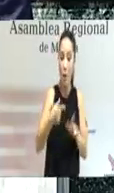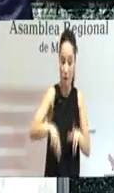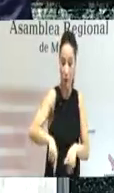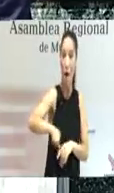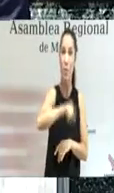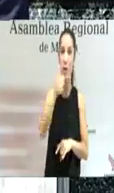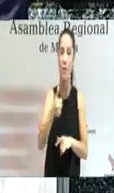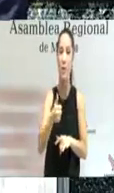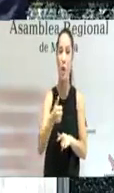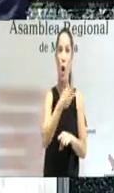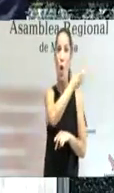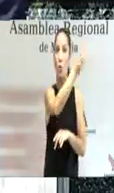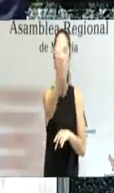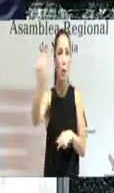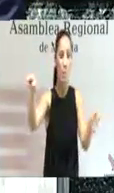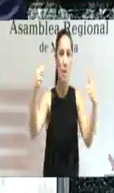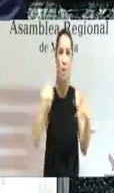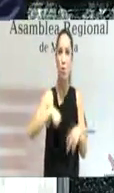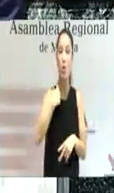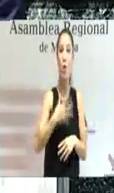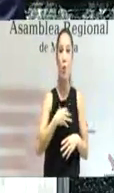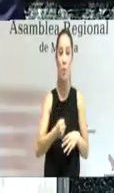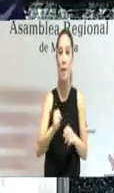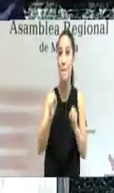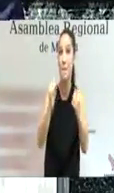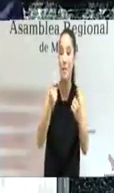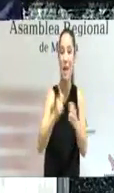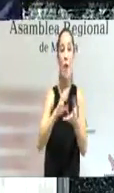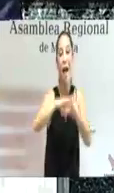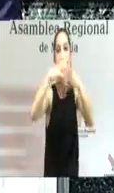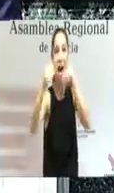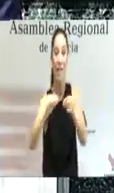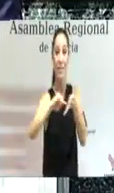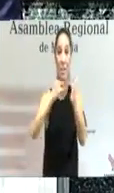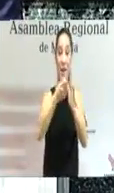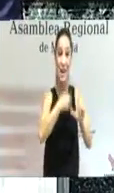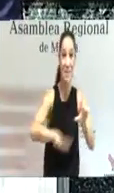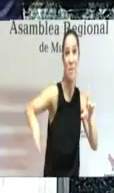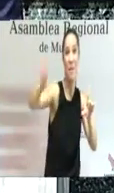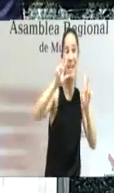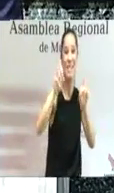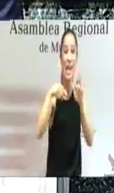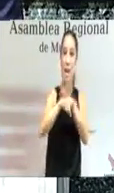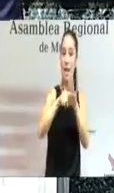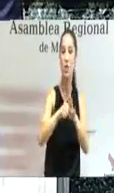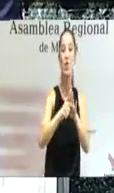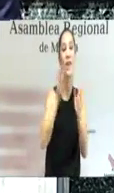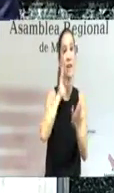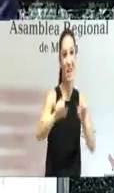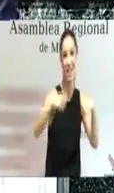convertido en una de las primeras comunidades autónomas en adaptarnos precisamente al Plan Estatal Marco de Gestión de Residuos.